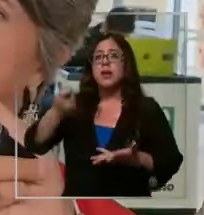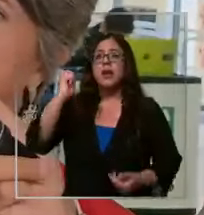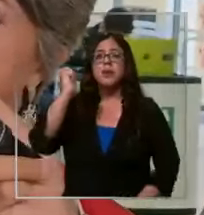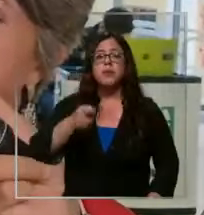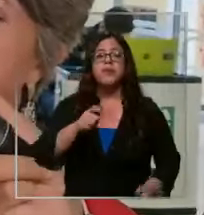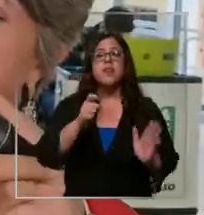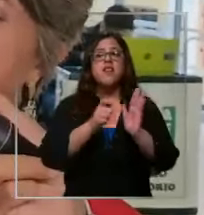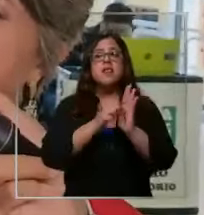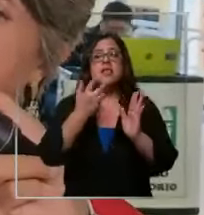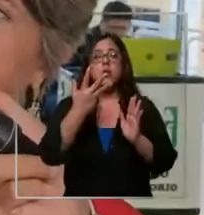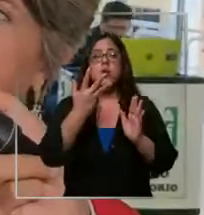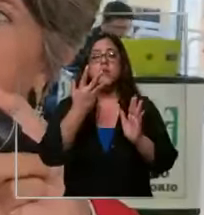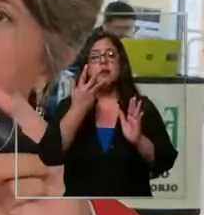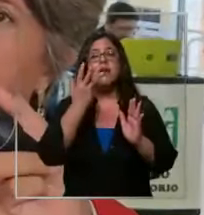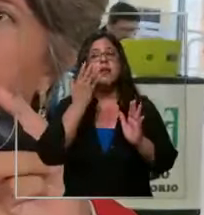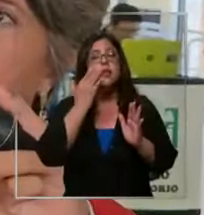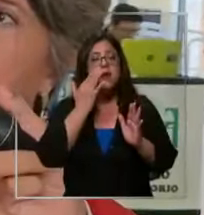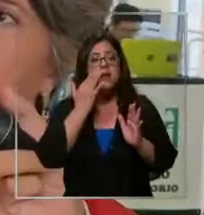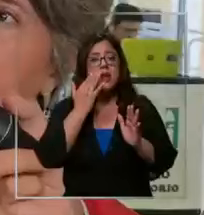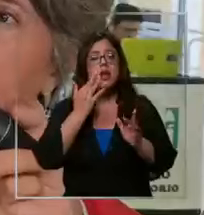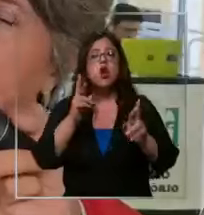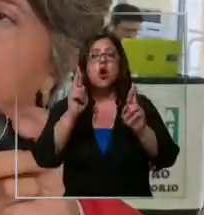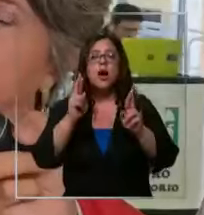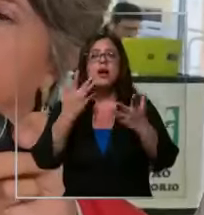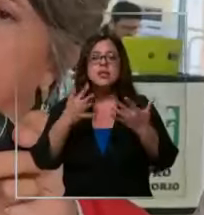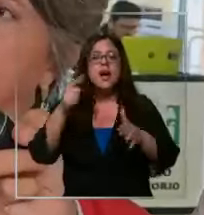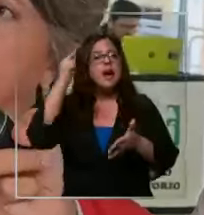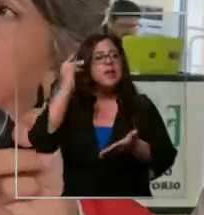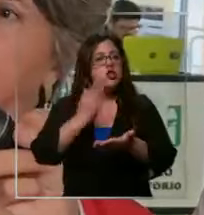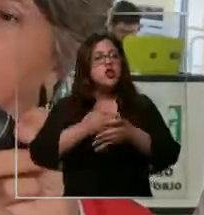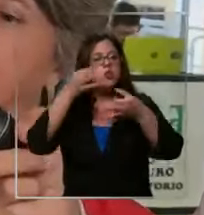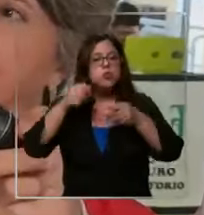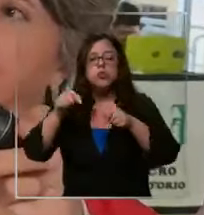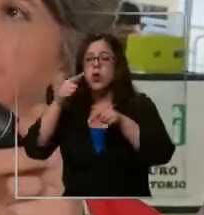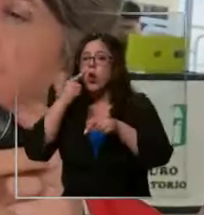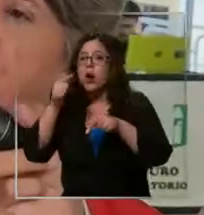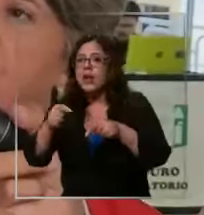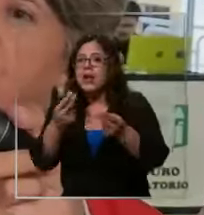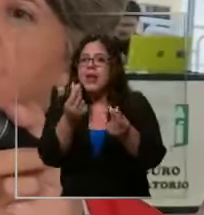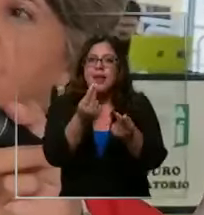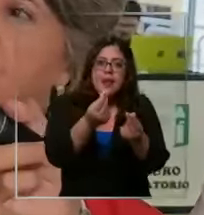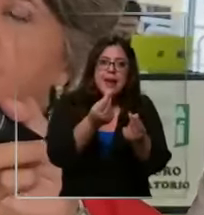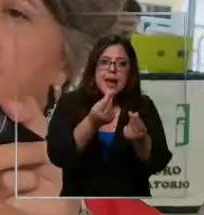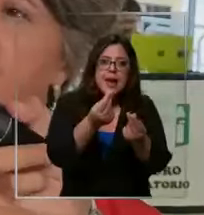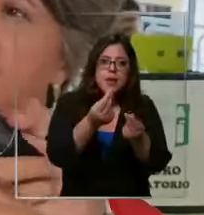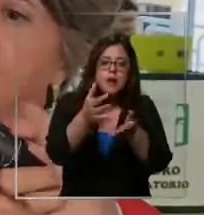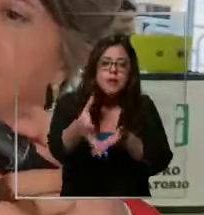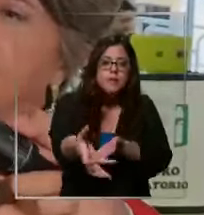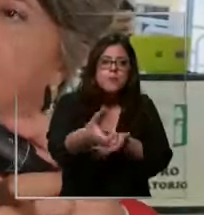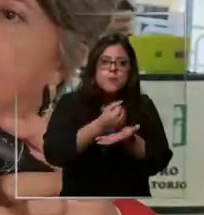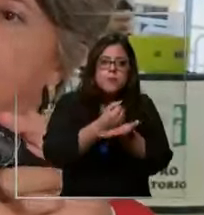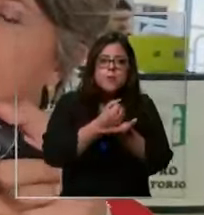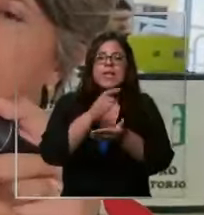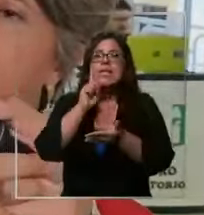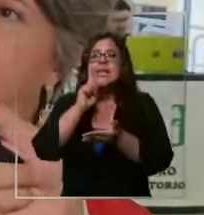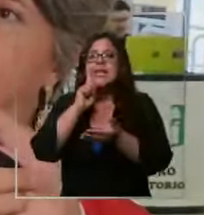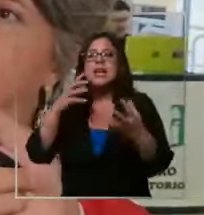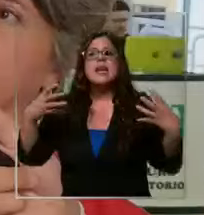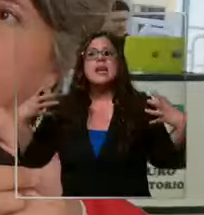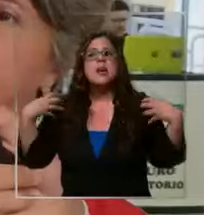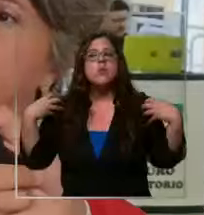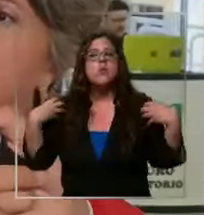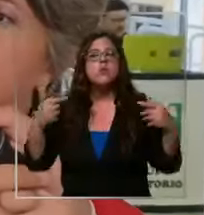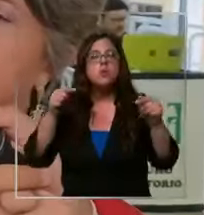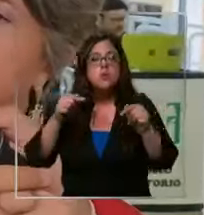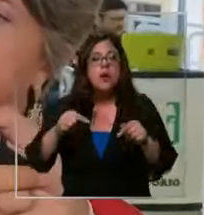de abril se tomen las medidas preventivas correspondientes porque acá se está hablando de lavados de activos. Que él se encuentre en esta municipalidad eventualmente representa